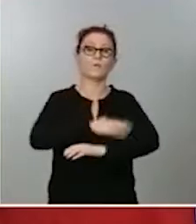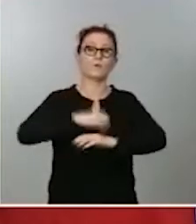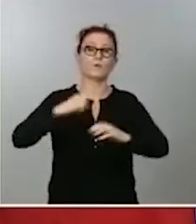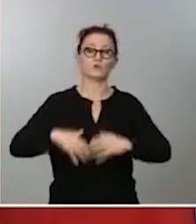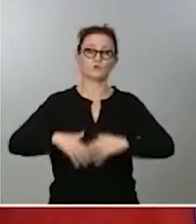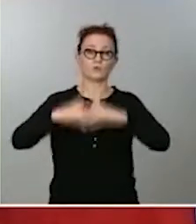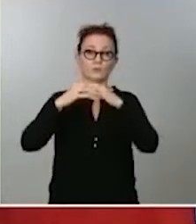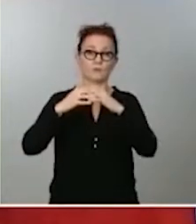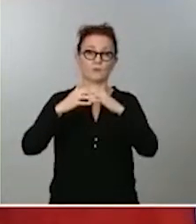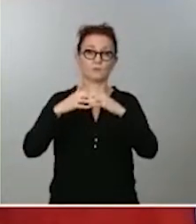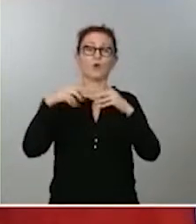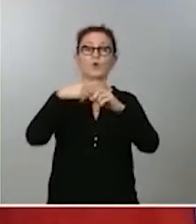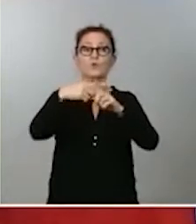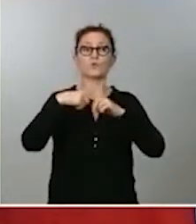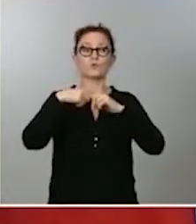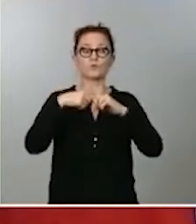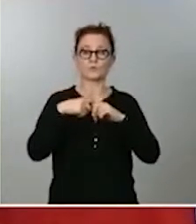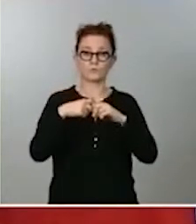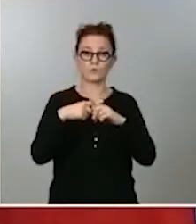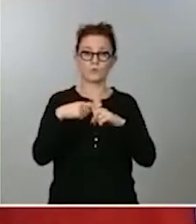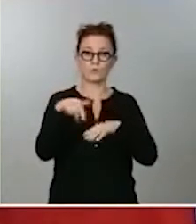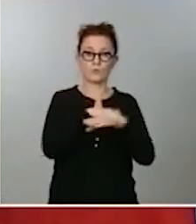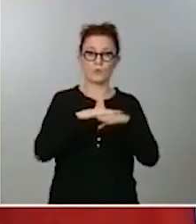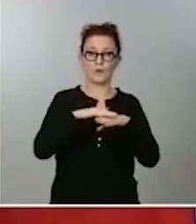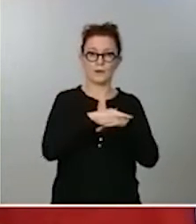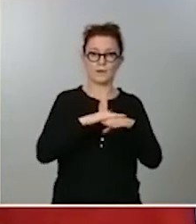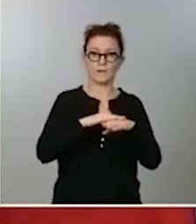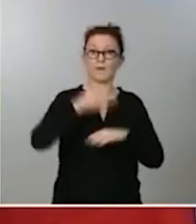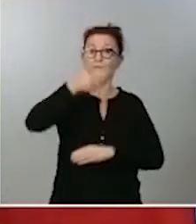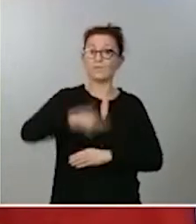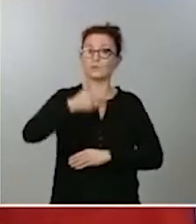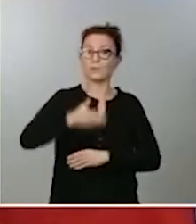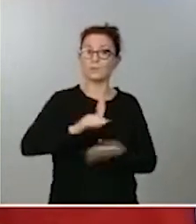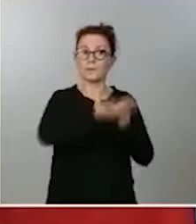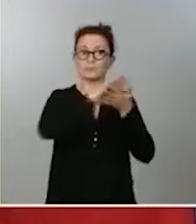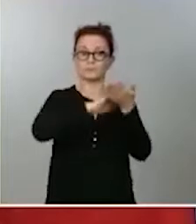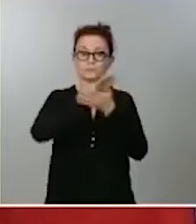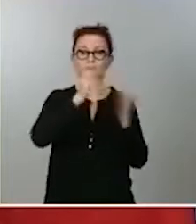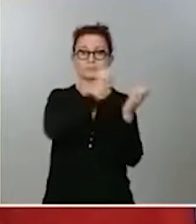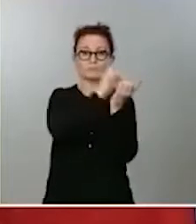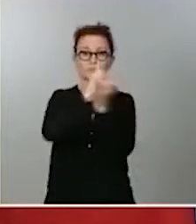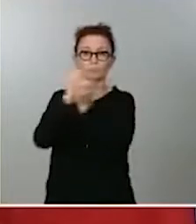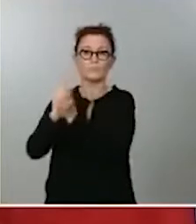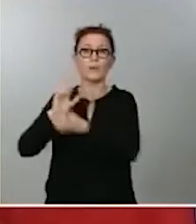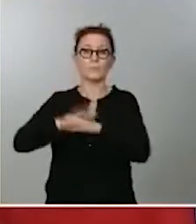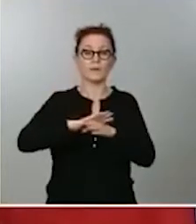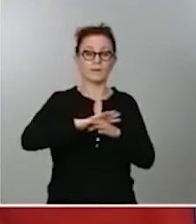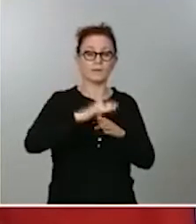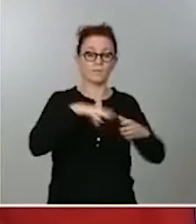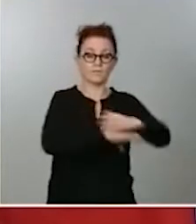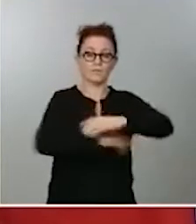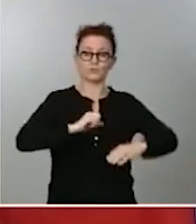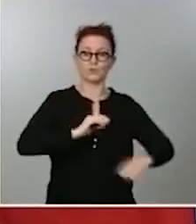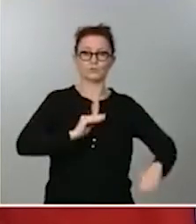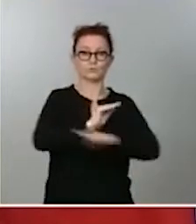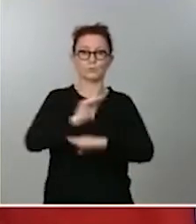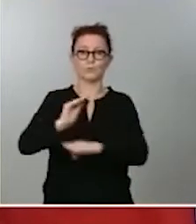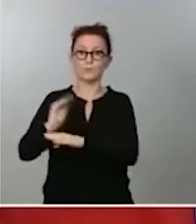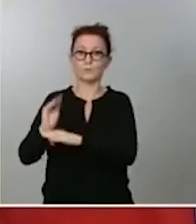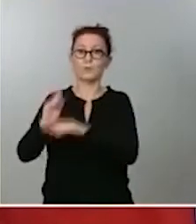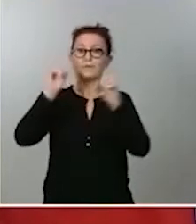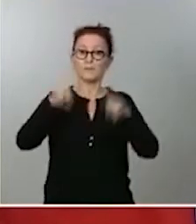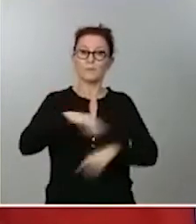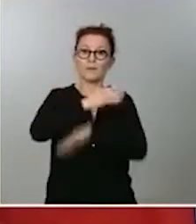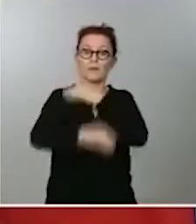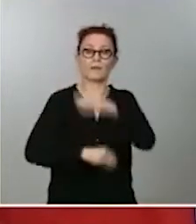fundamental para el buen éxito para la ejecución de estos fondos y comentar como siempre hace la agenda del propio presidente